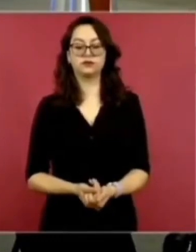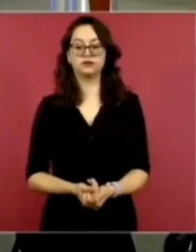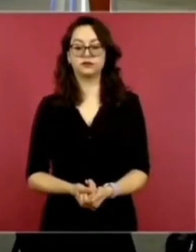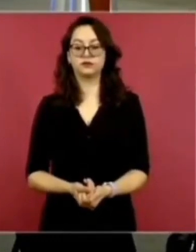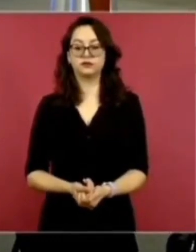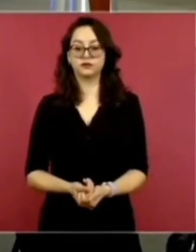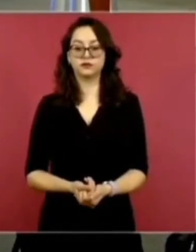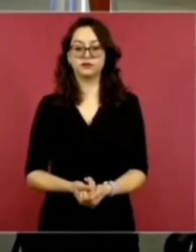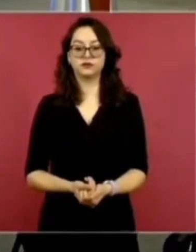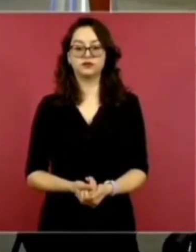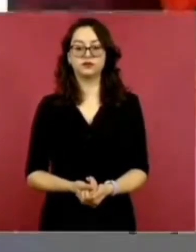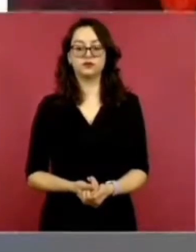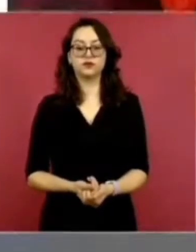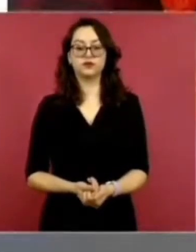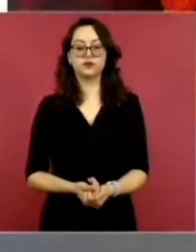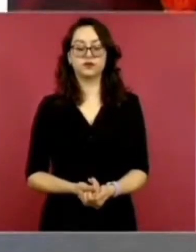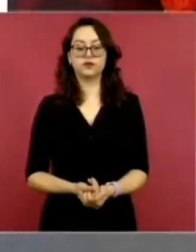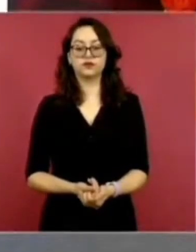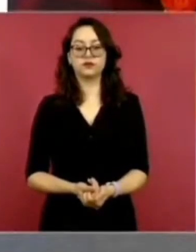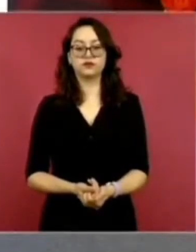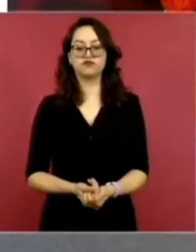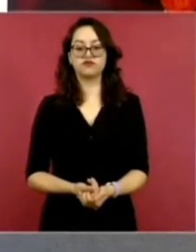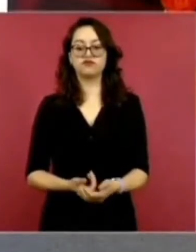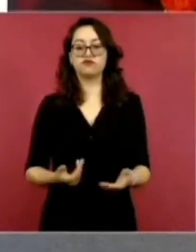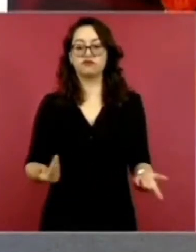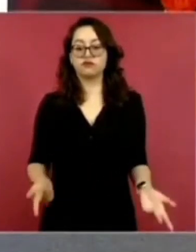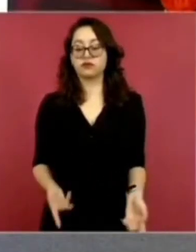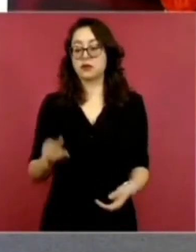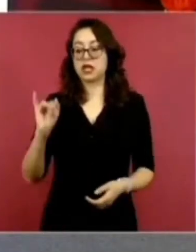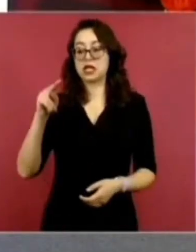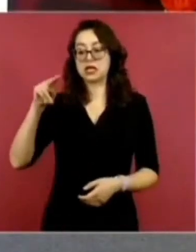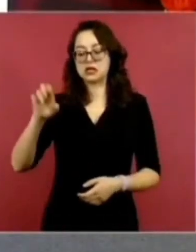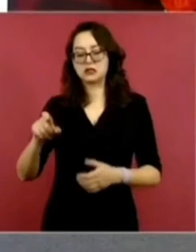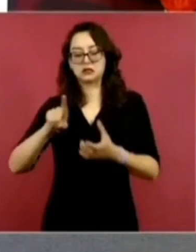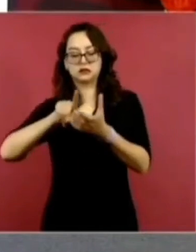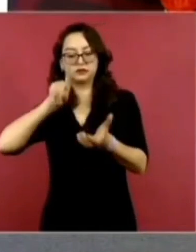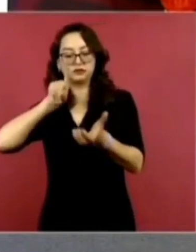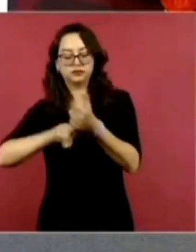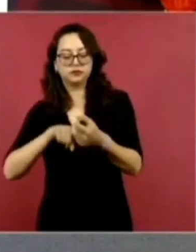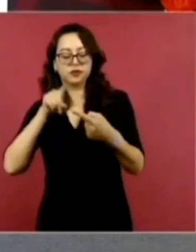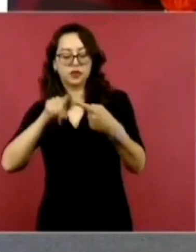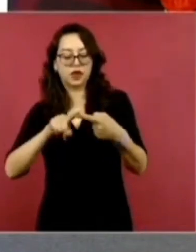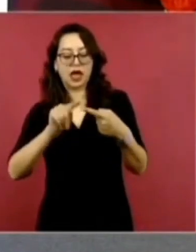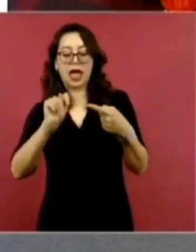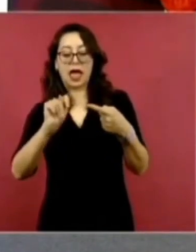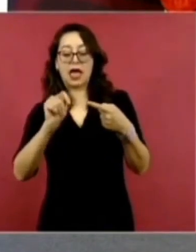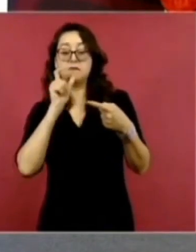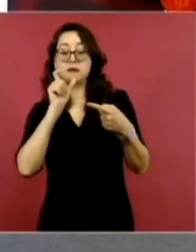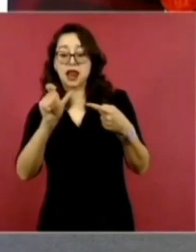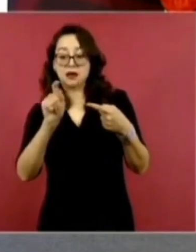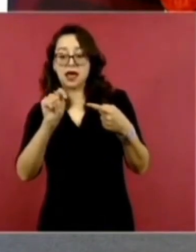Fíjese, de igual forma la comisión señala que los términos conservador